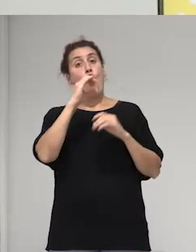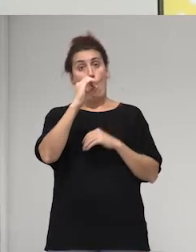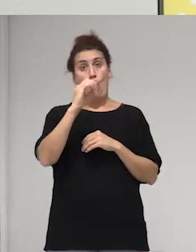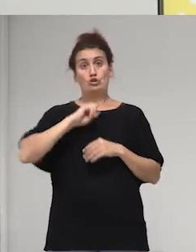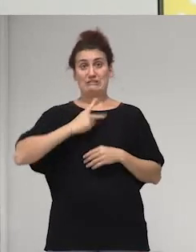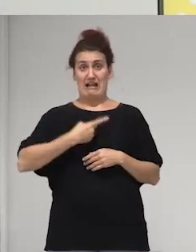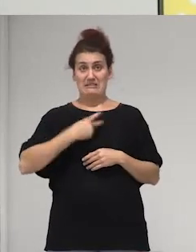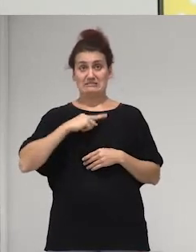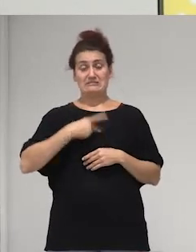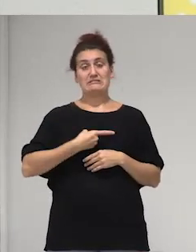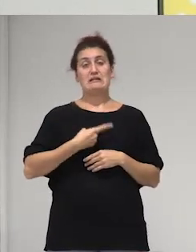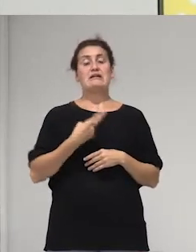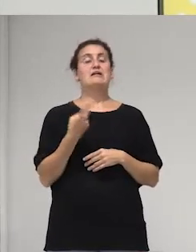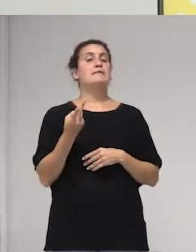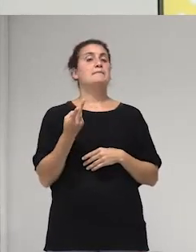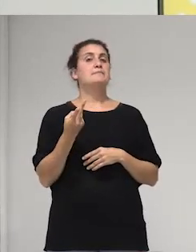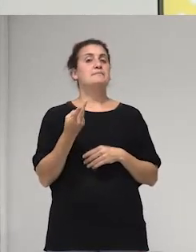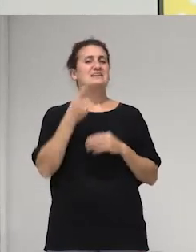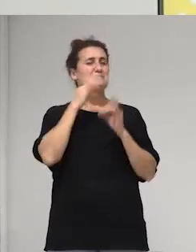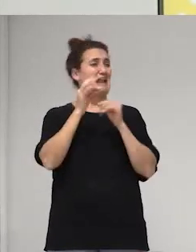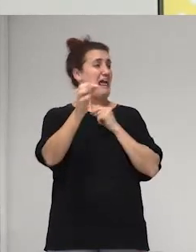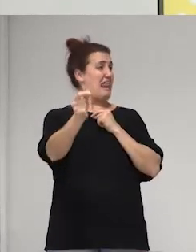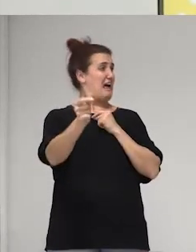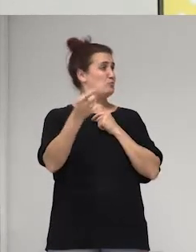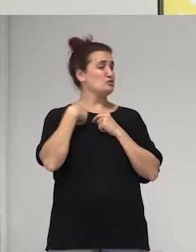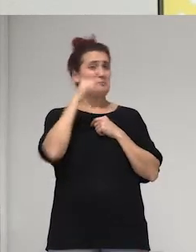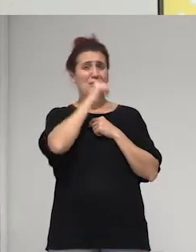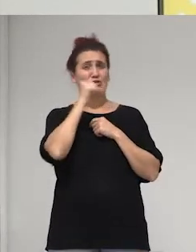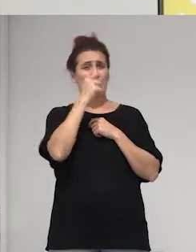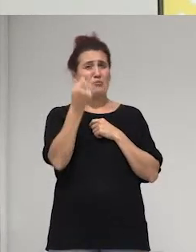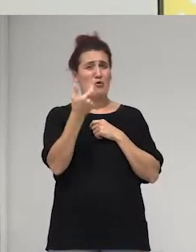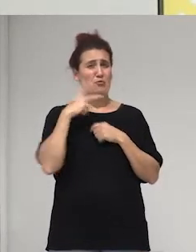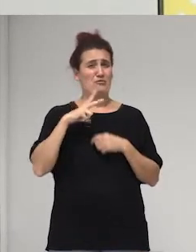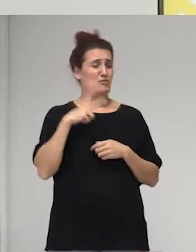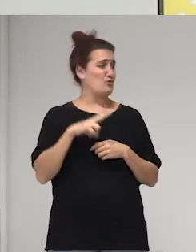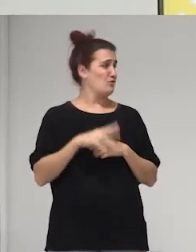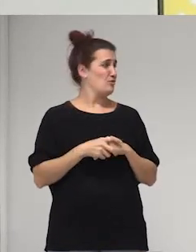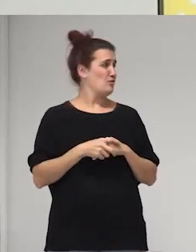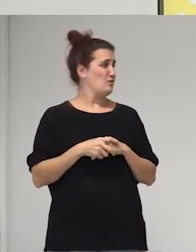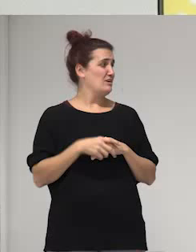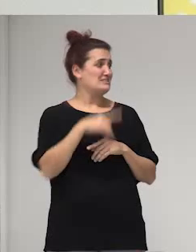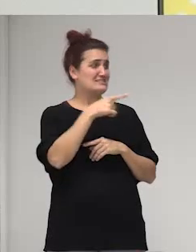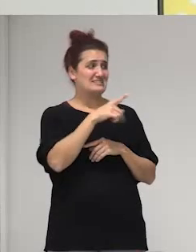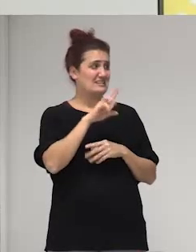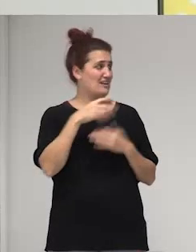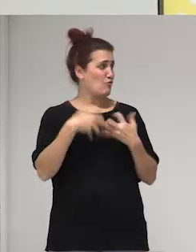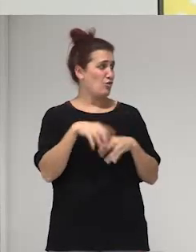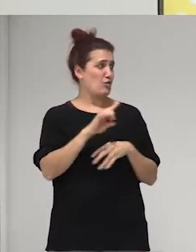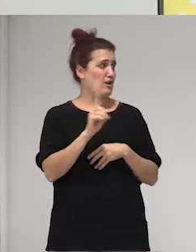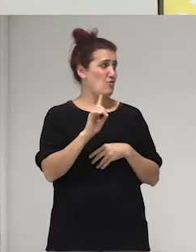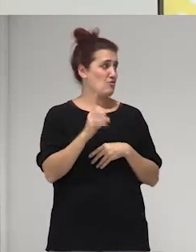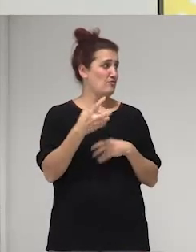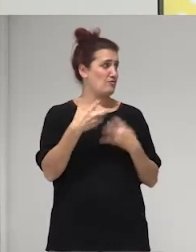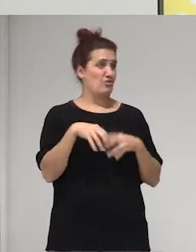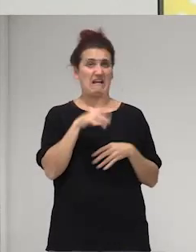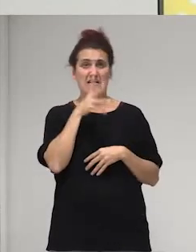pues es una igual si alejamos y si me das será que ya funciona bien